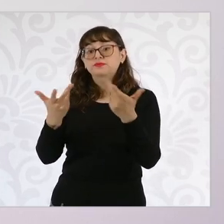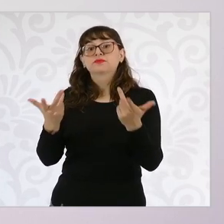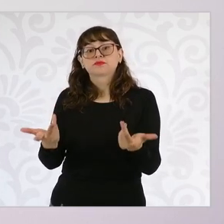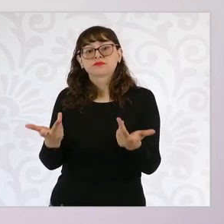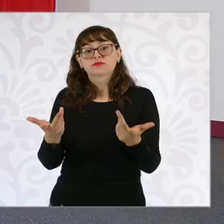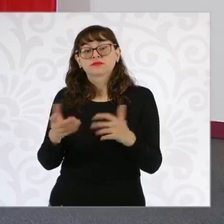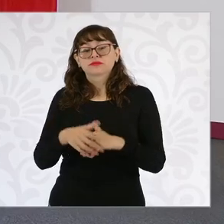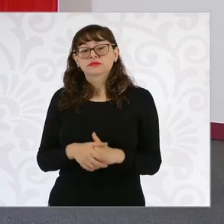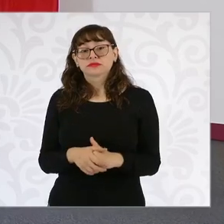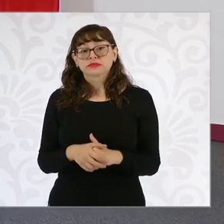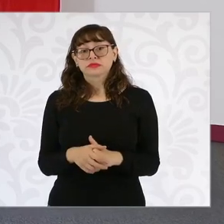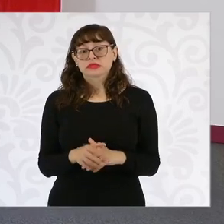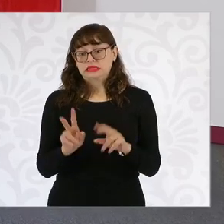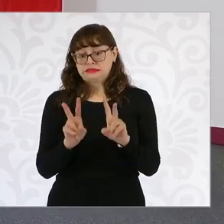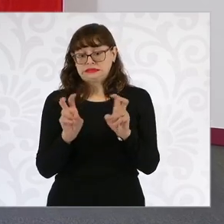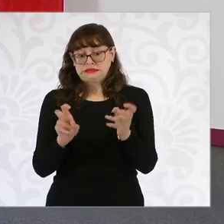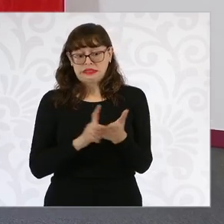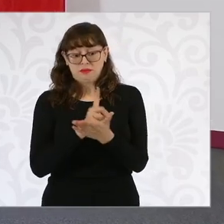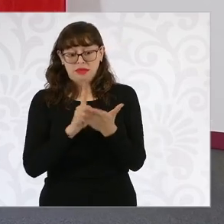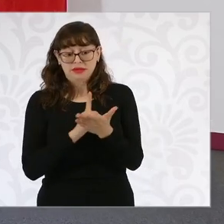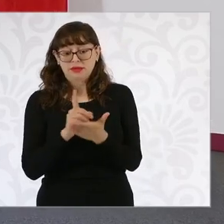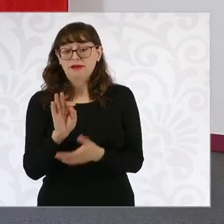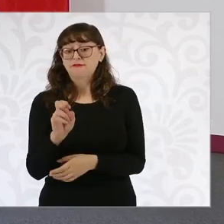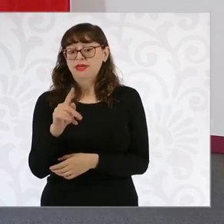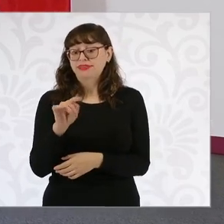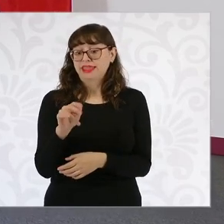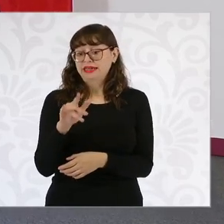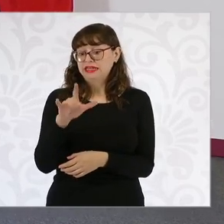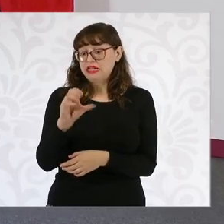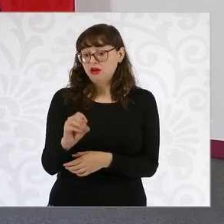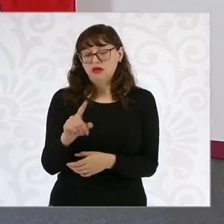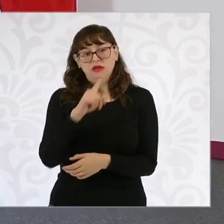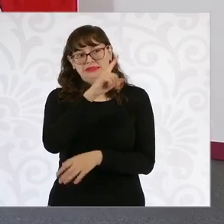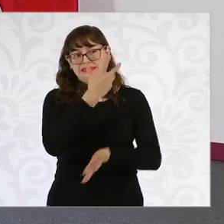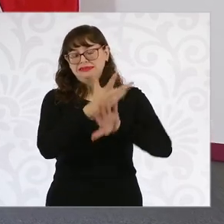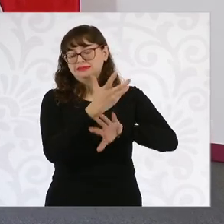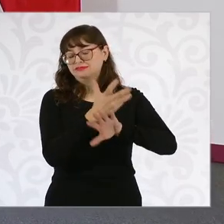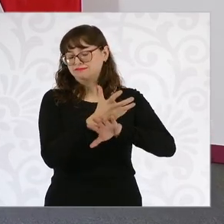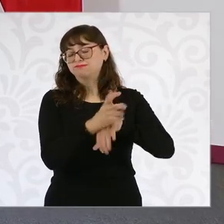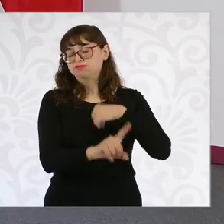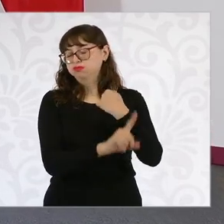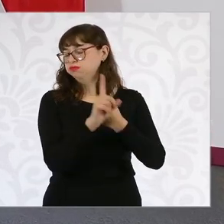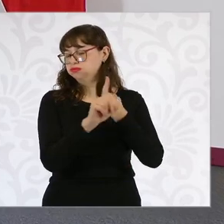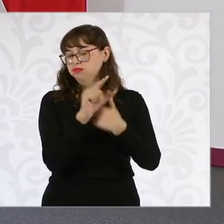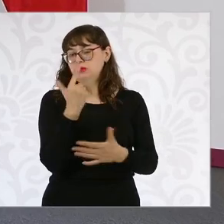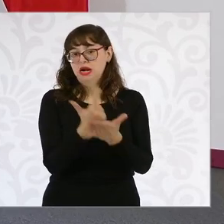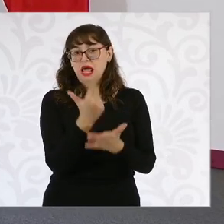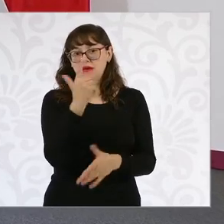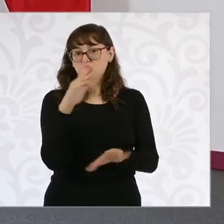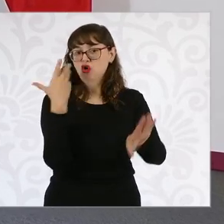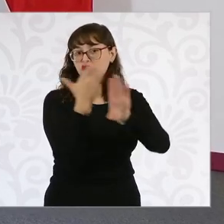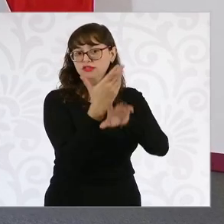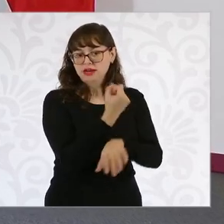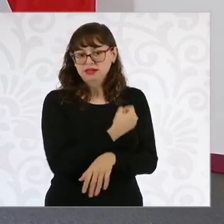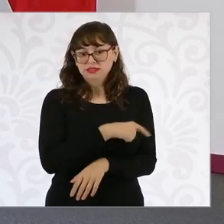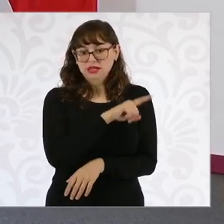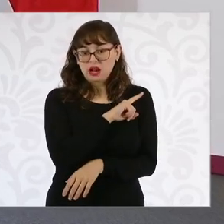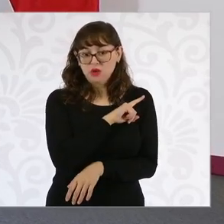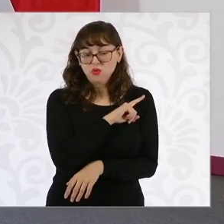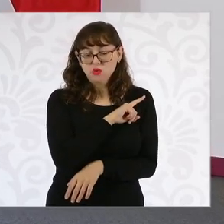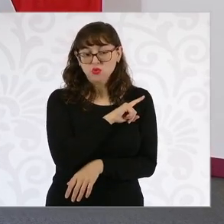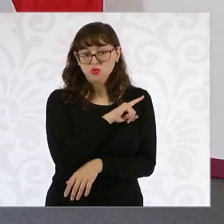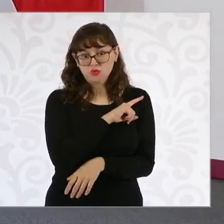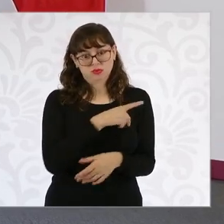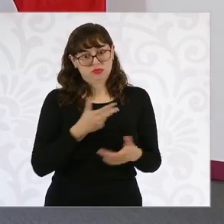Particularmente el tema del fentanilo en Estados Unidos, pues es un tema de salud pública y que casi por